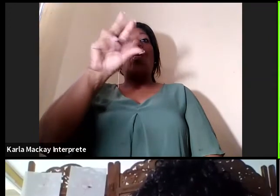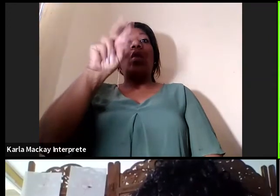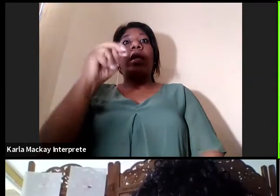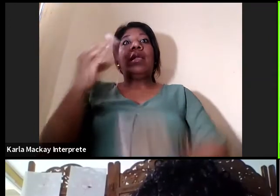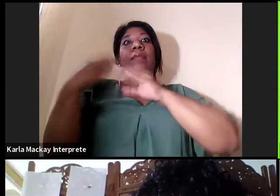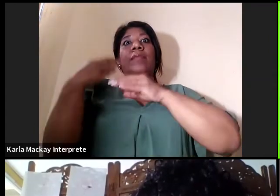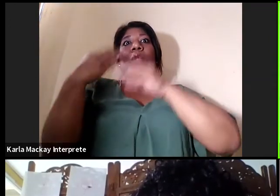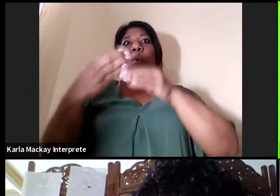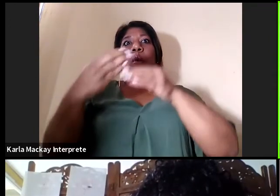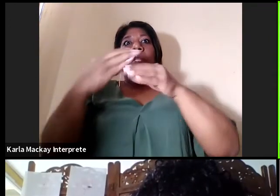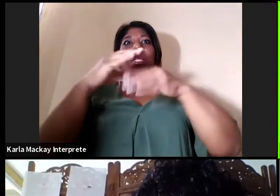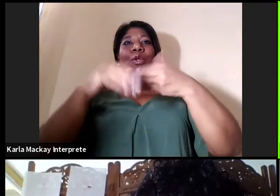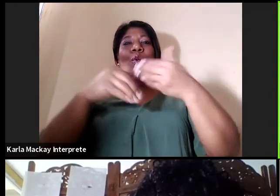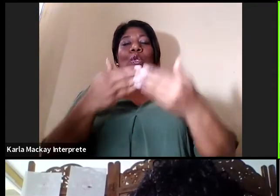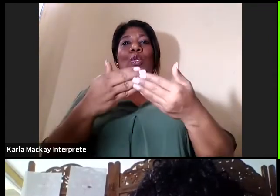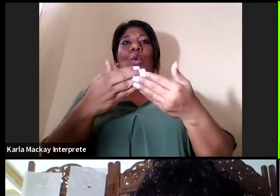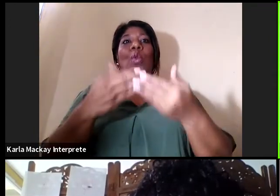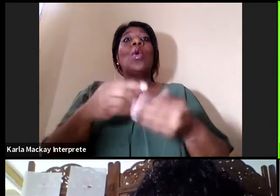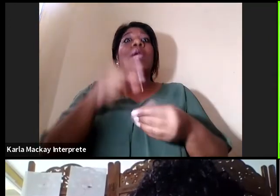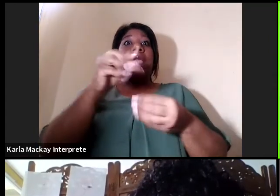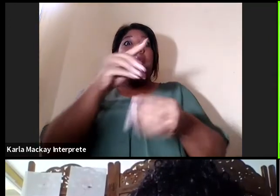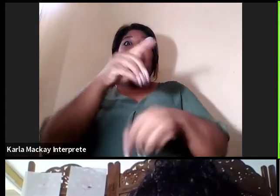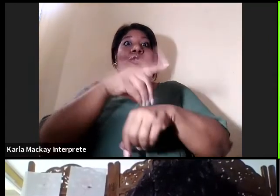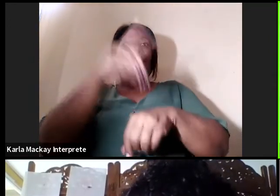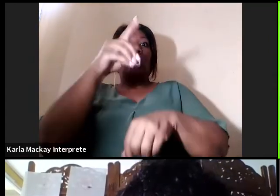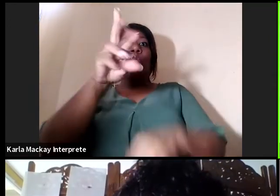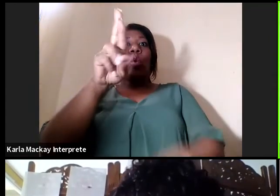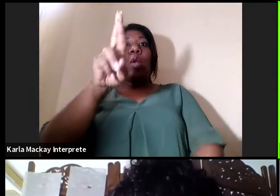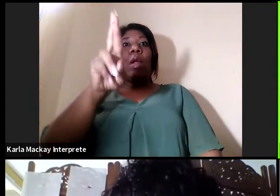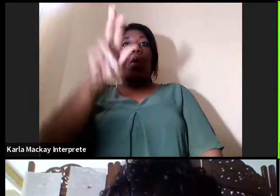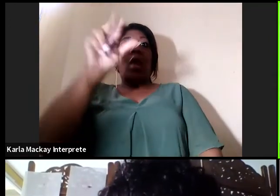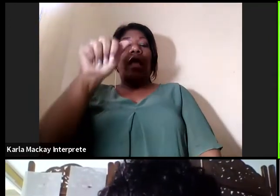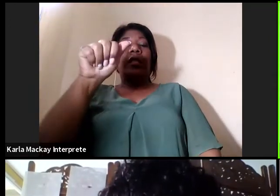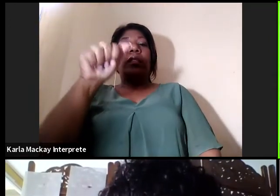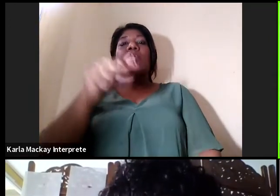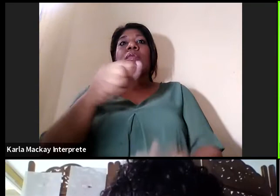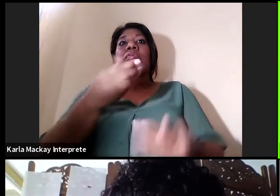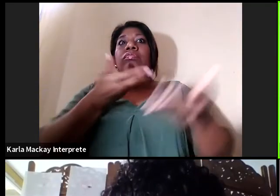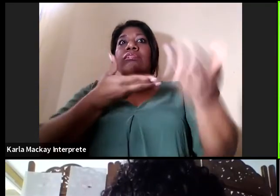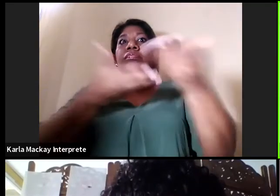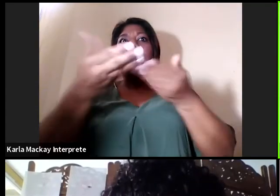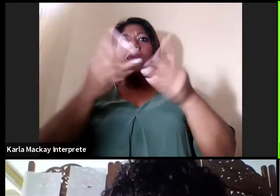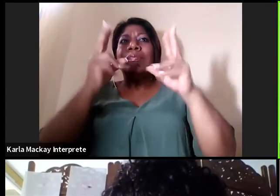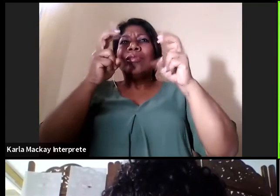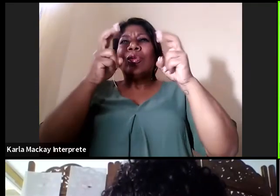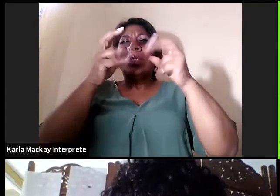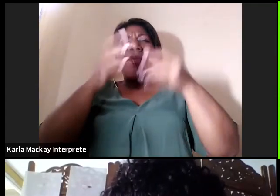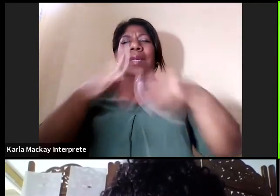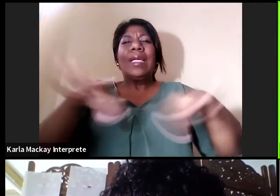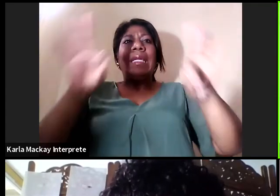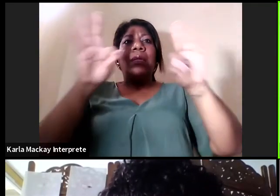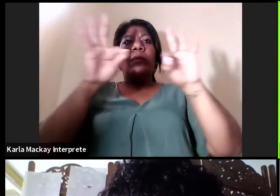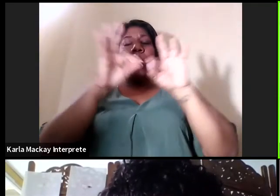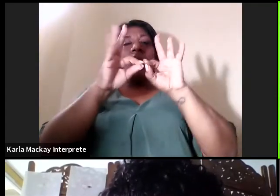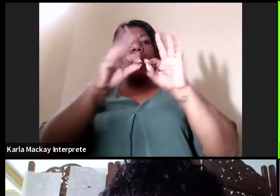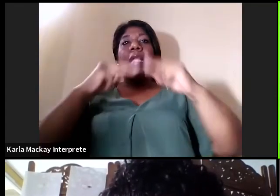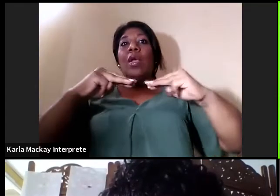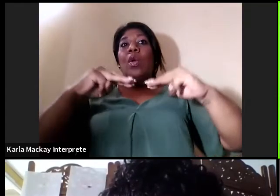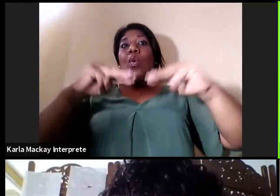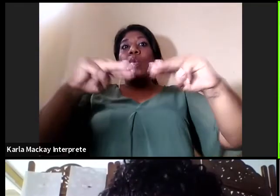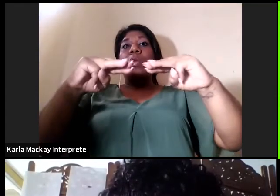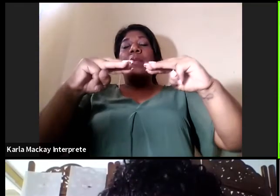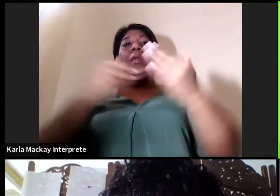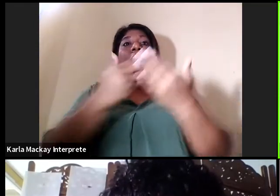compartir un tema tan relevante para la investigación de la educación superior, con técnicas nuevas que sin duda serán de muchísimo